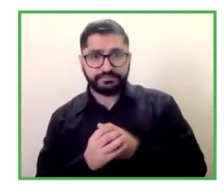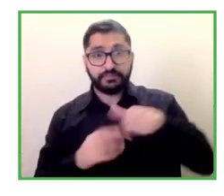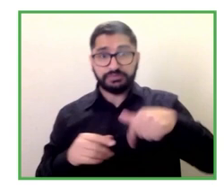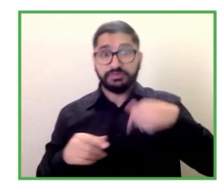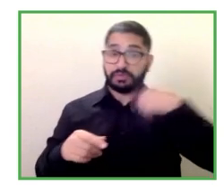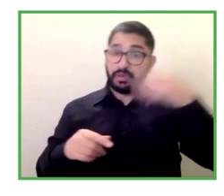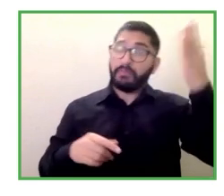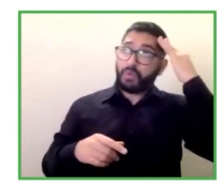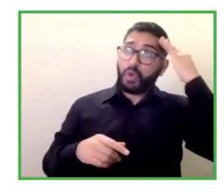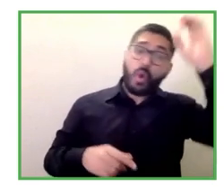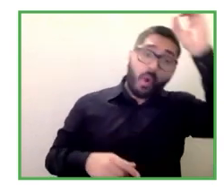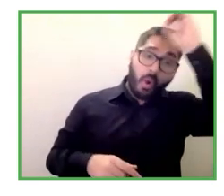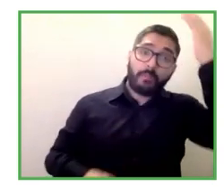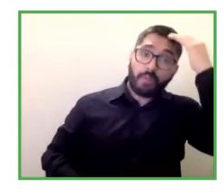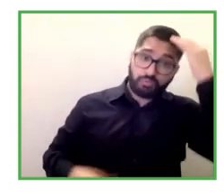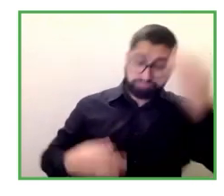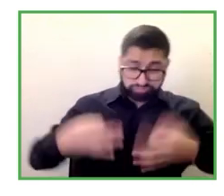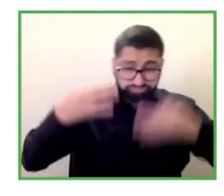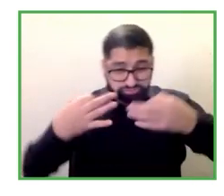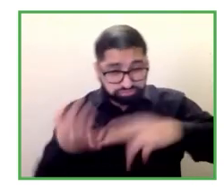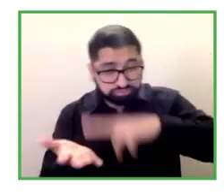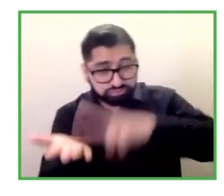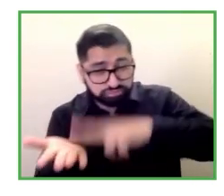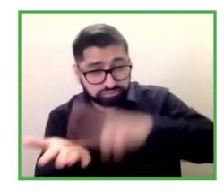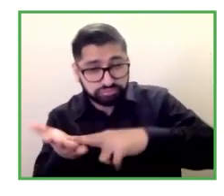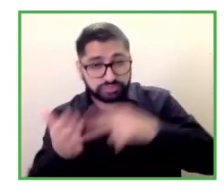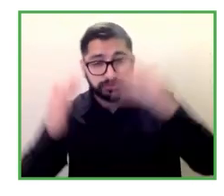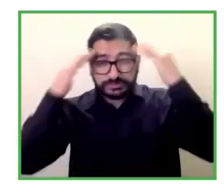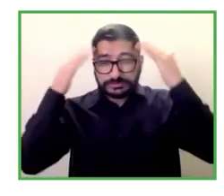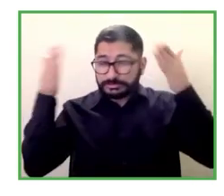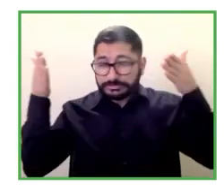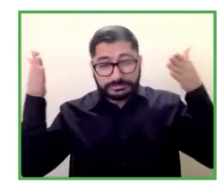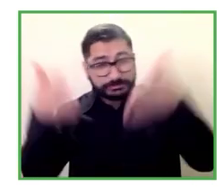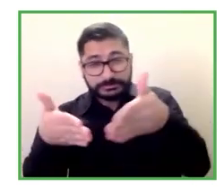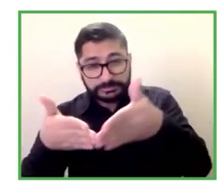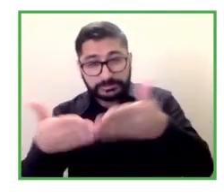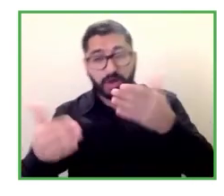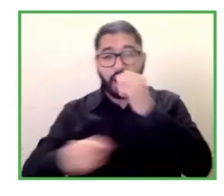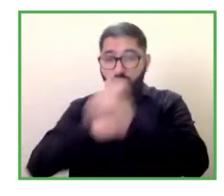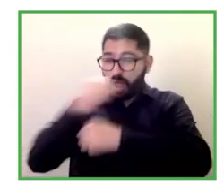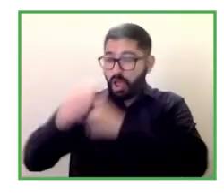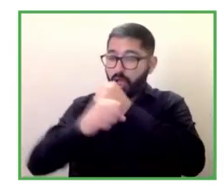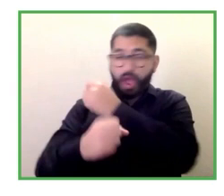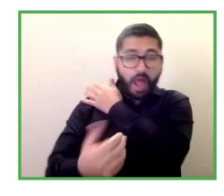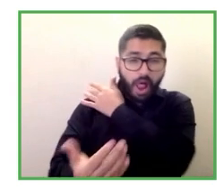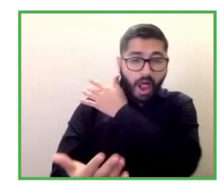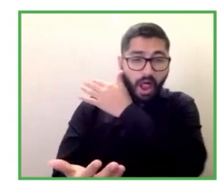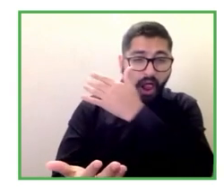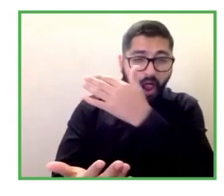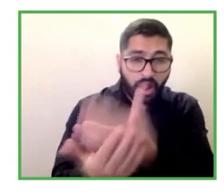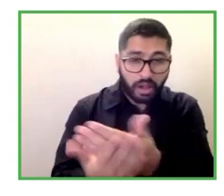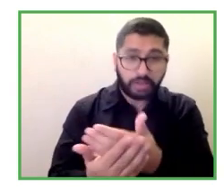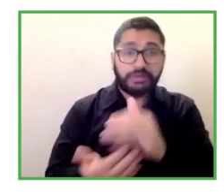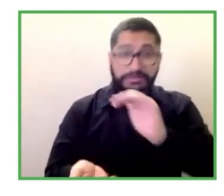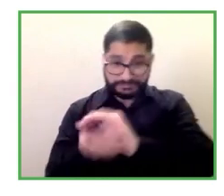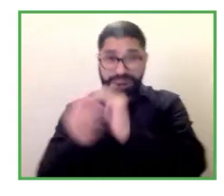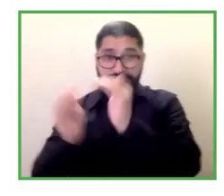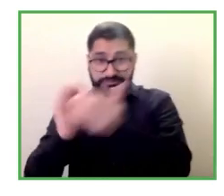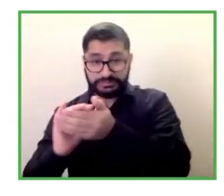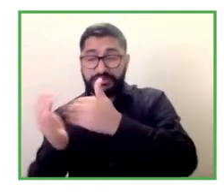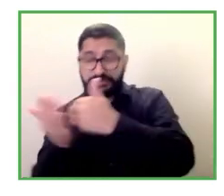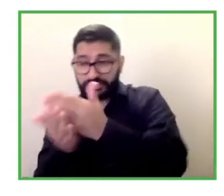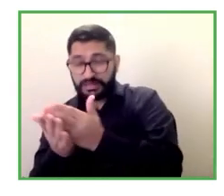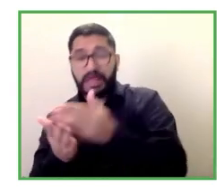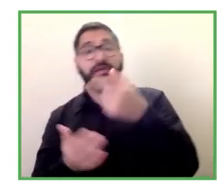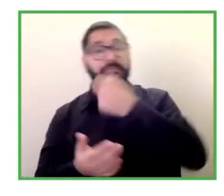todo en la que se va a centrar en los próximos años la estrategia española de discapacidad también en